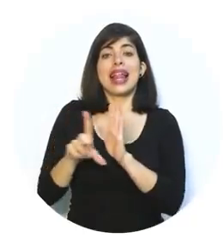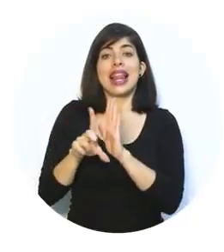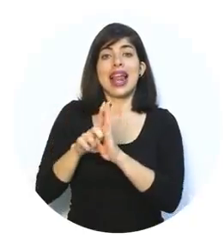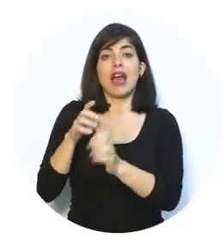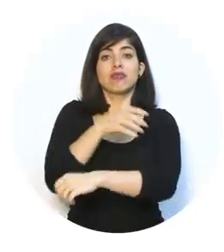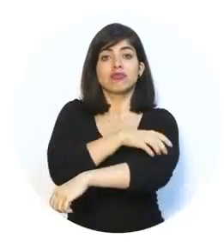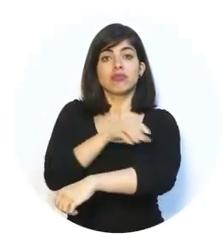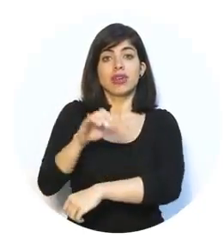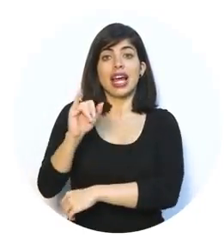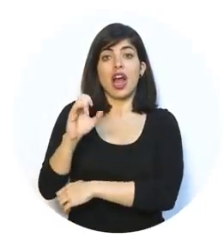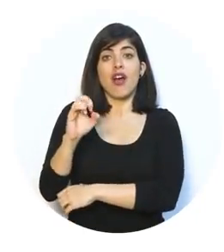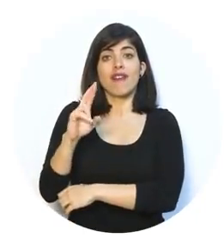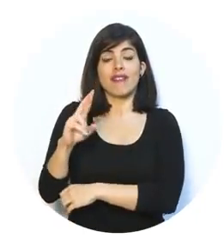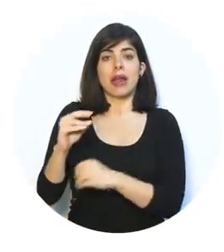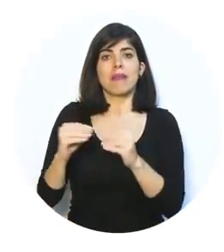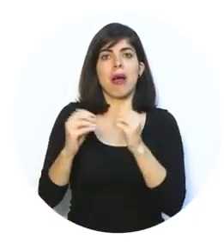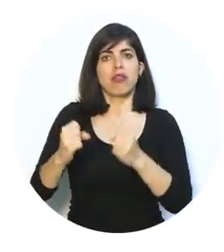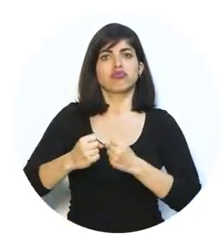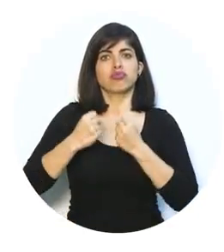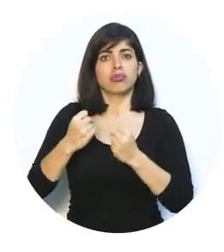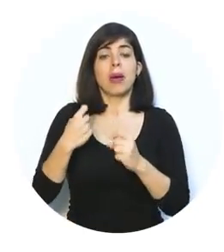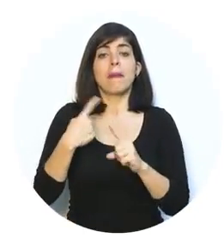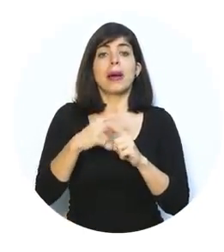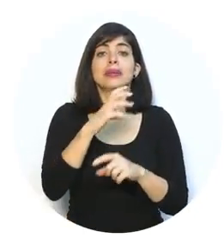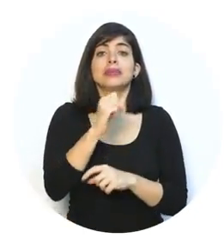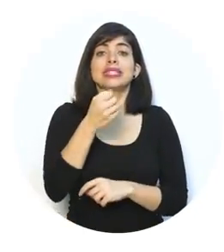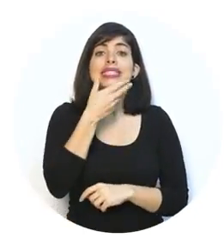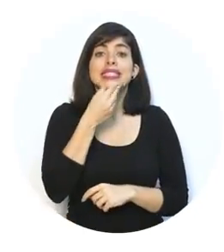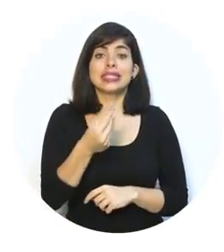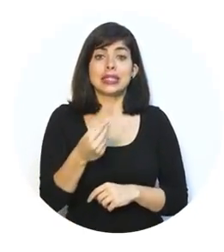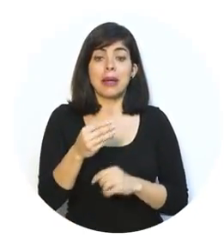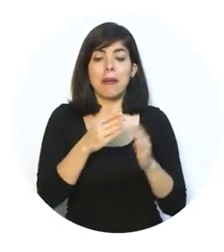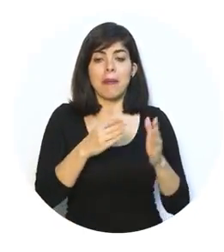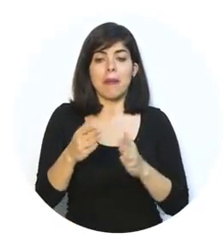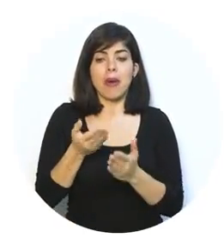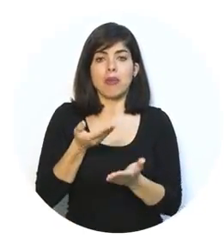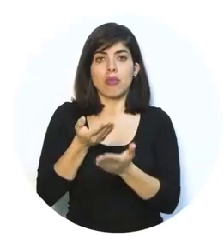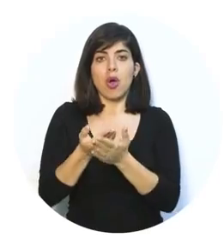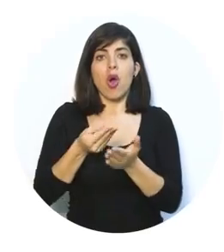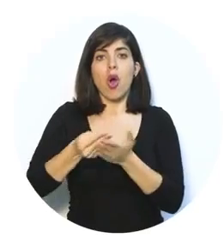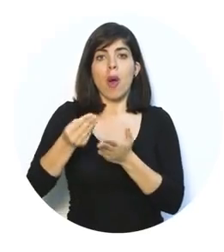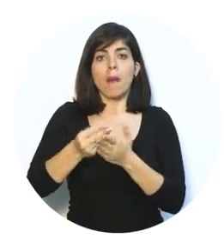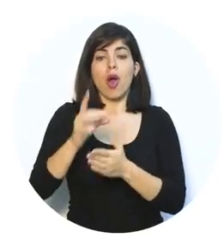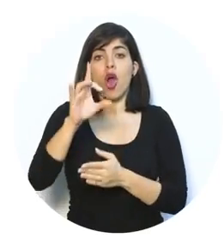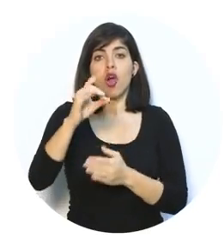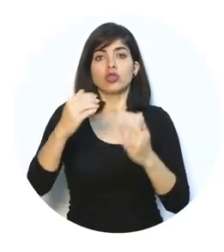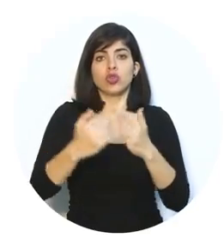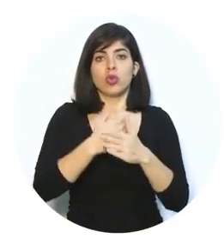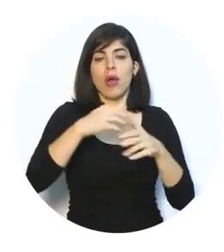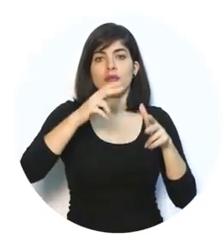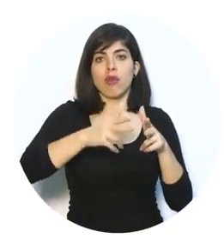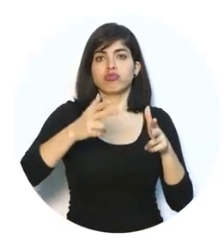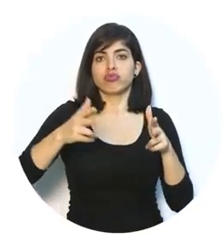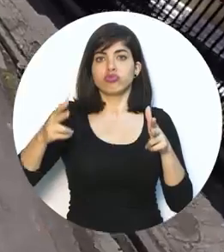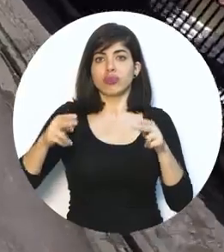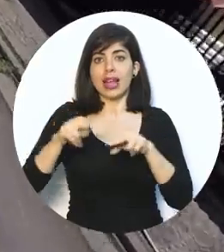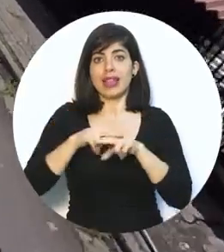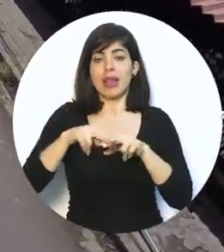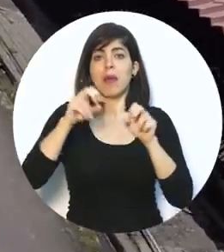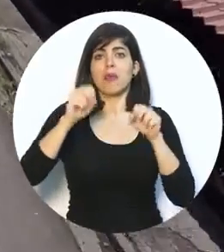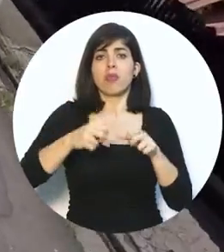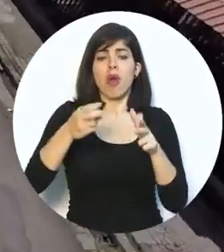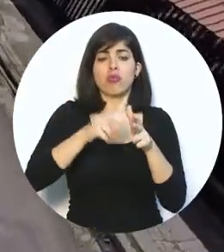rieles modernización del tren Costa Rica va sobre rieles sólidos. de tren,